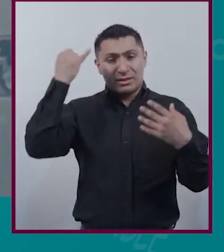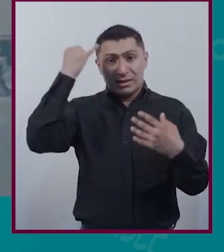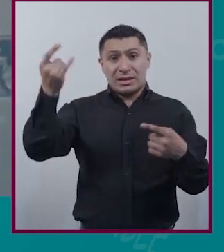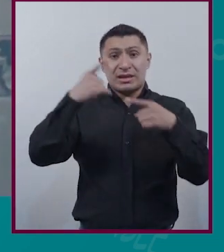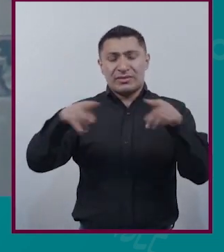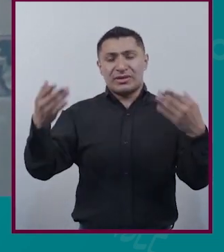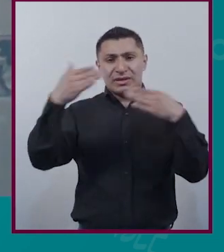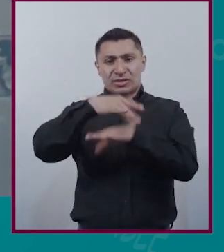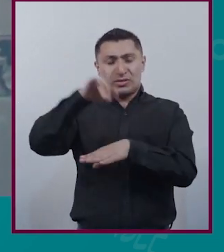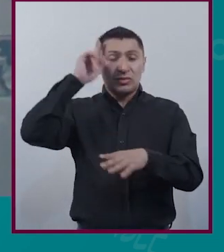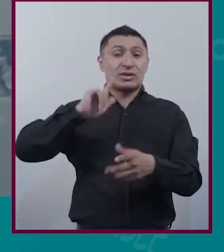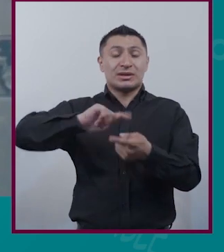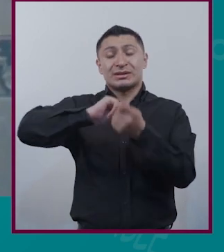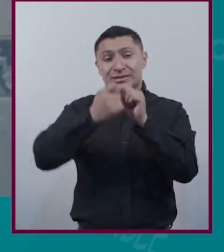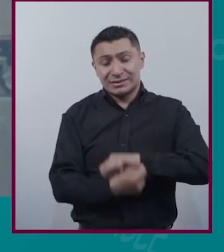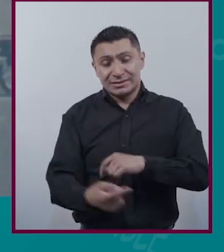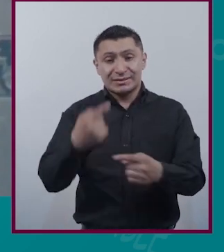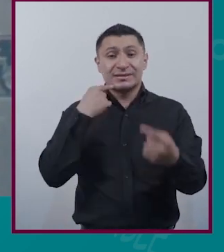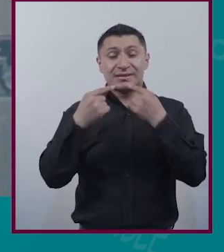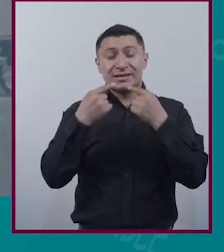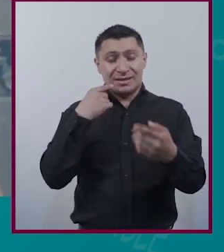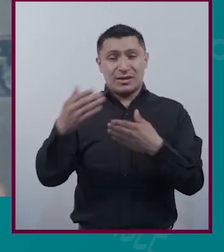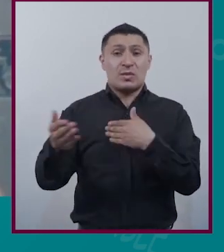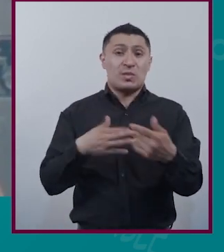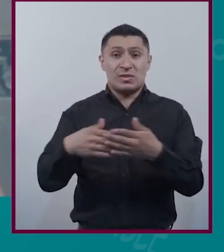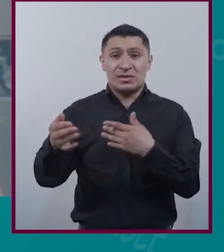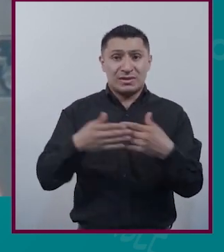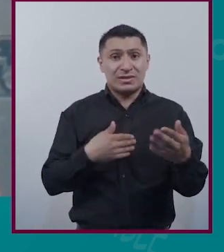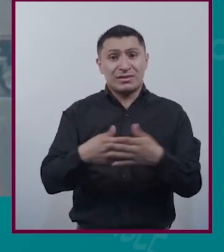delicado Y muy vigente